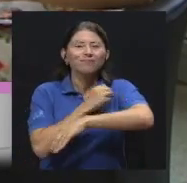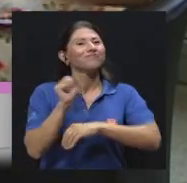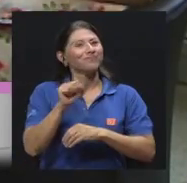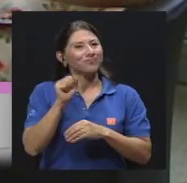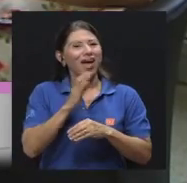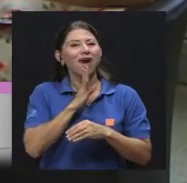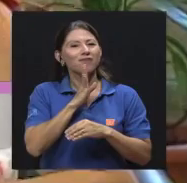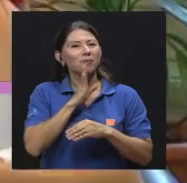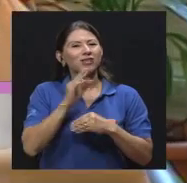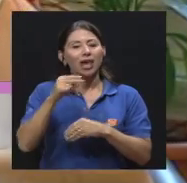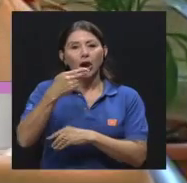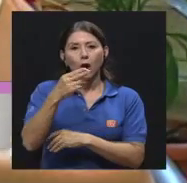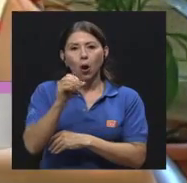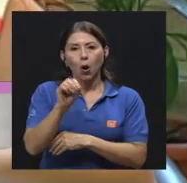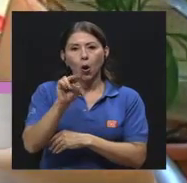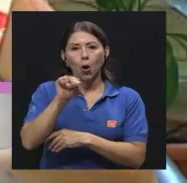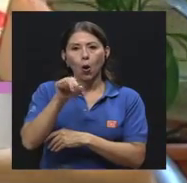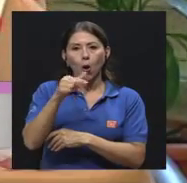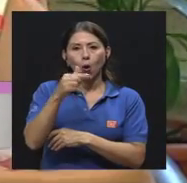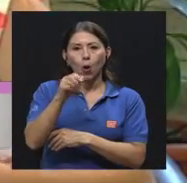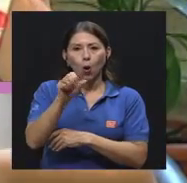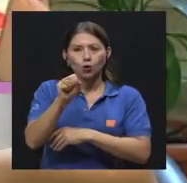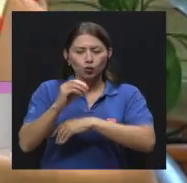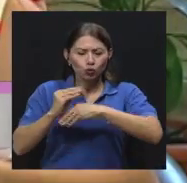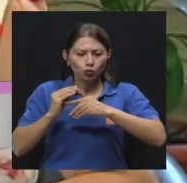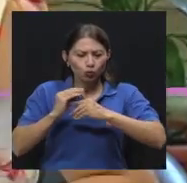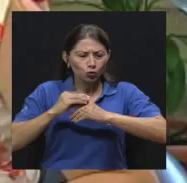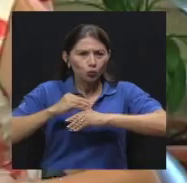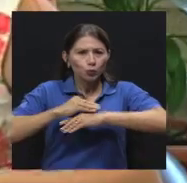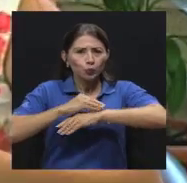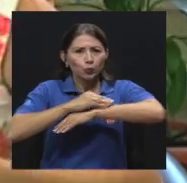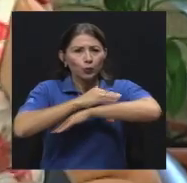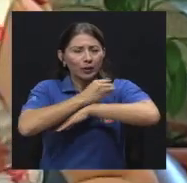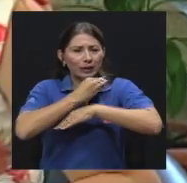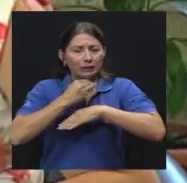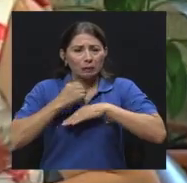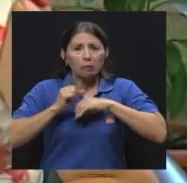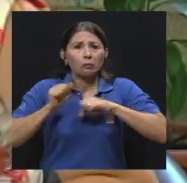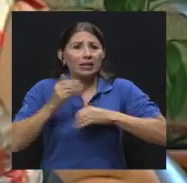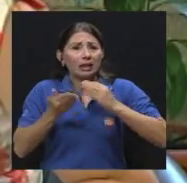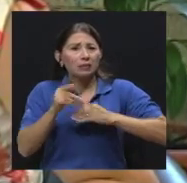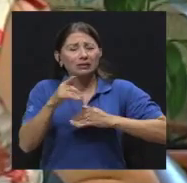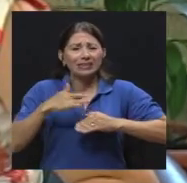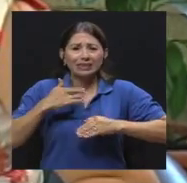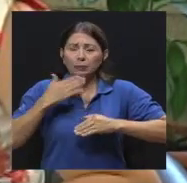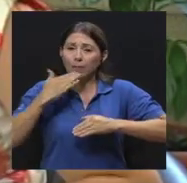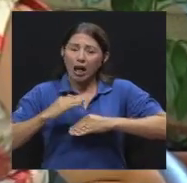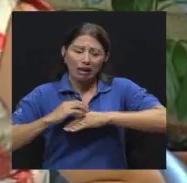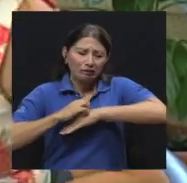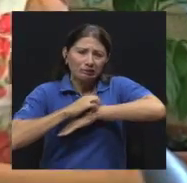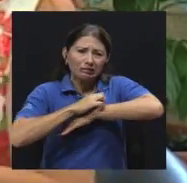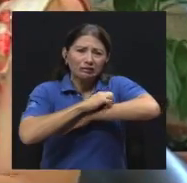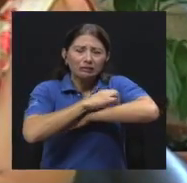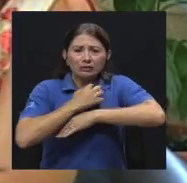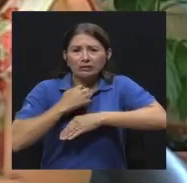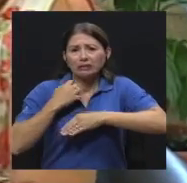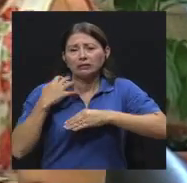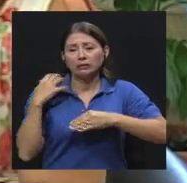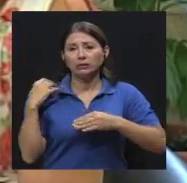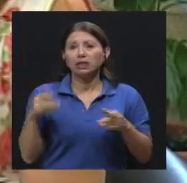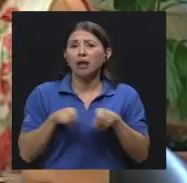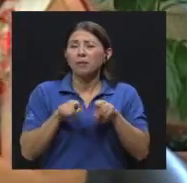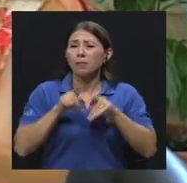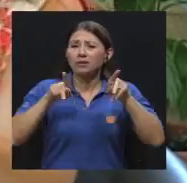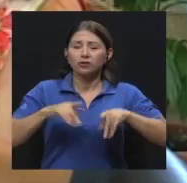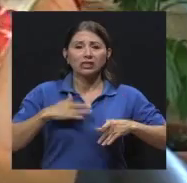hongos en la piel. Estos hongos que pueden causar mucha molestia, comezón y en algunas ocasiones mucha incomodidad, Saúl, porque lo vemos en